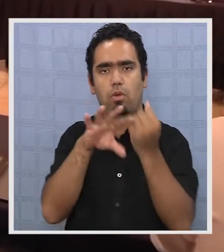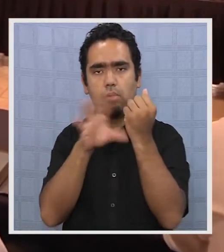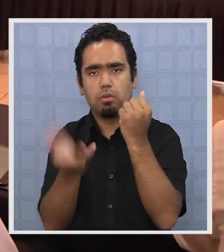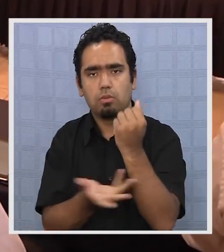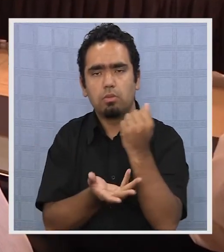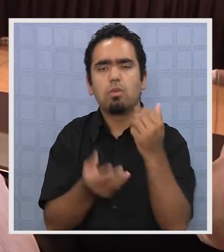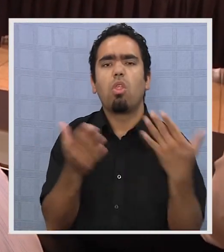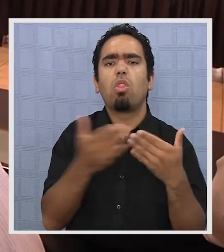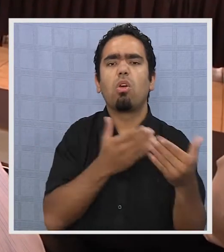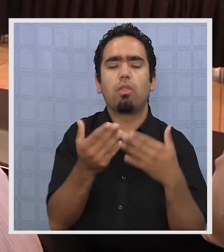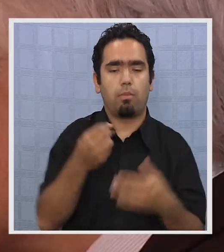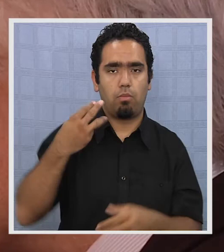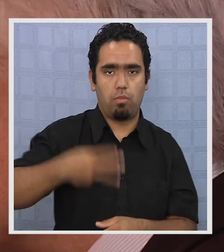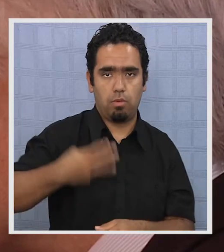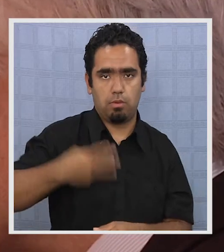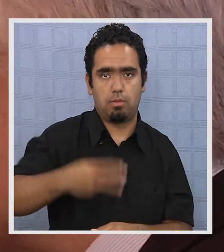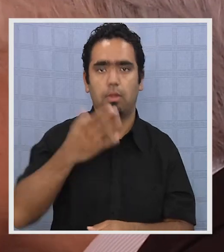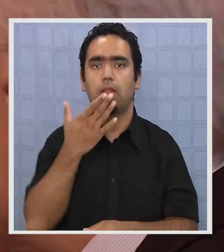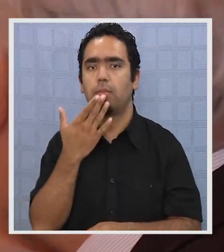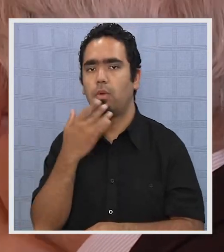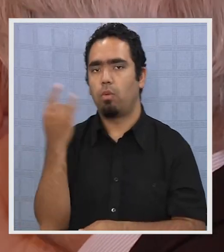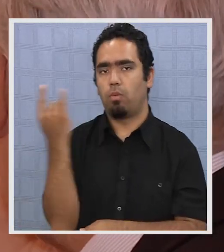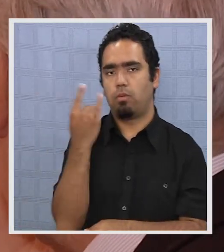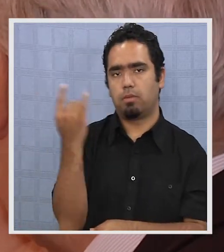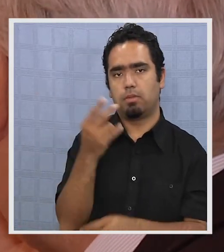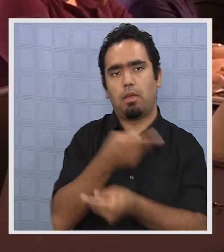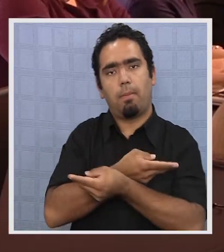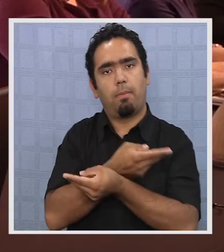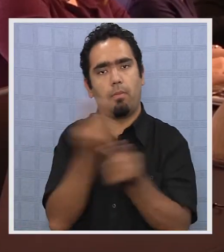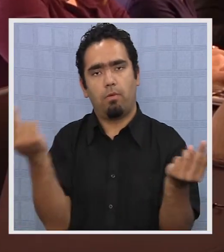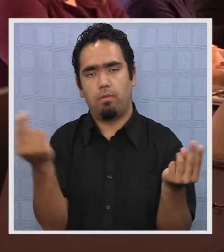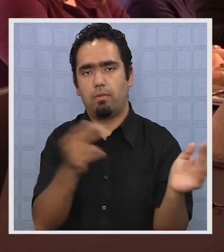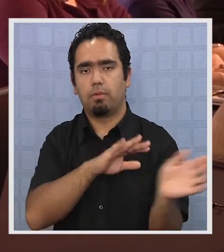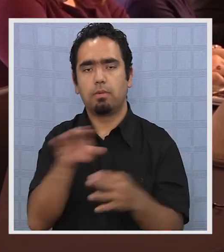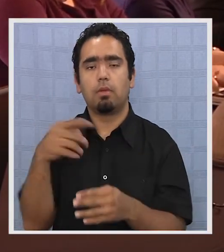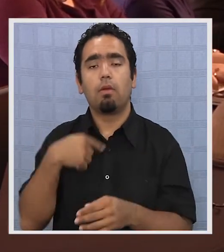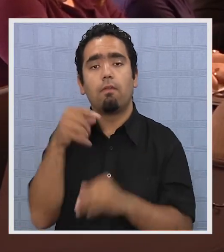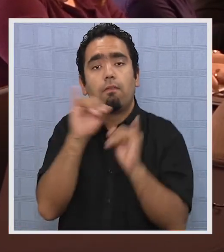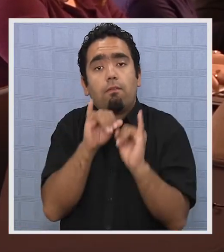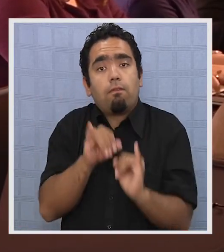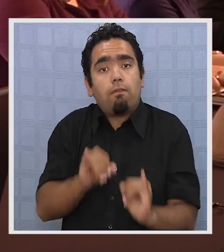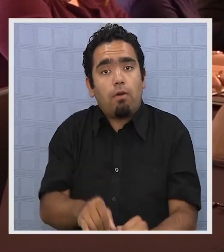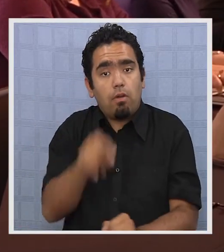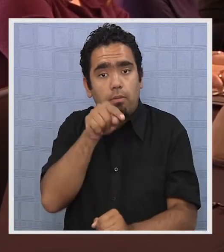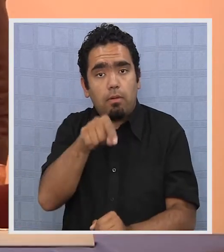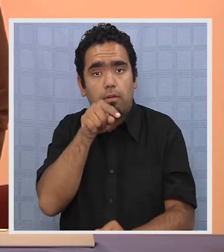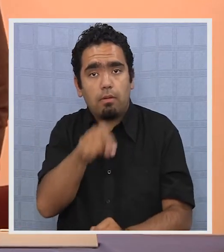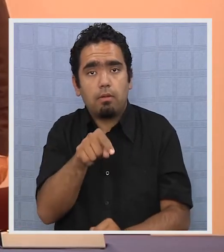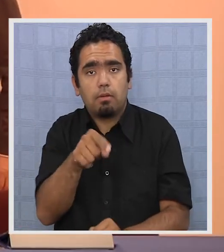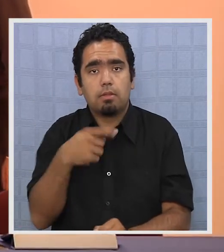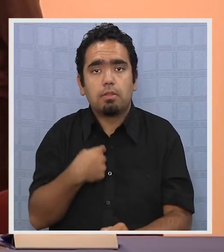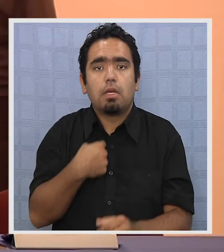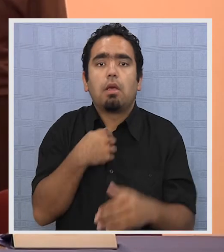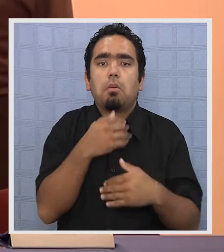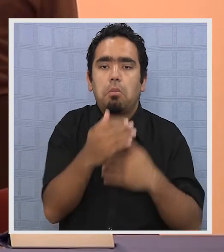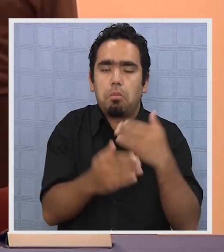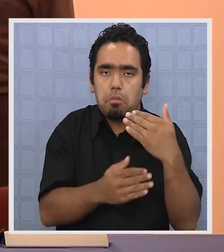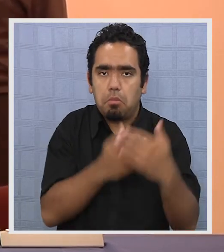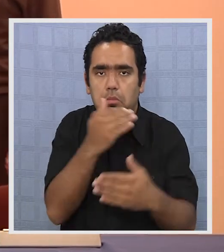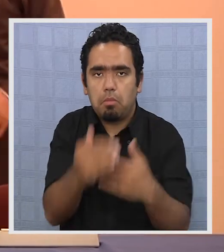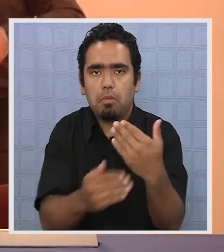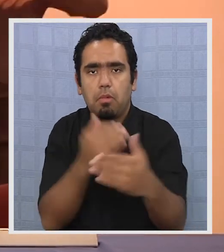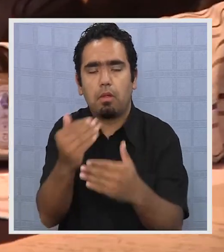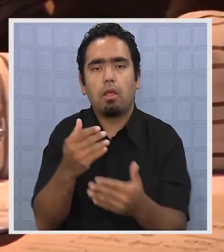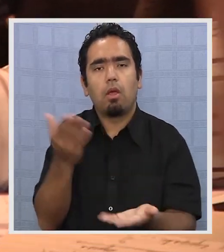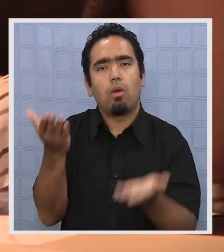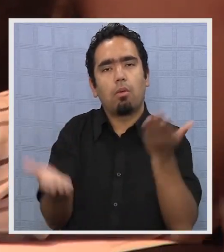un efectivo apoyo de recursos, tanto para el sector municipal como para las universidades públicas, medida que evitaría